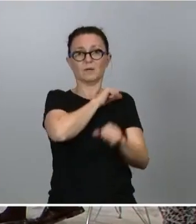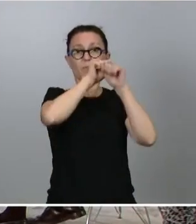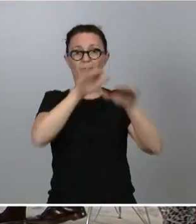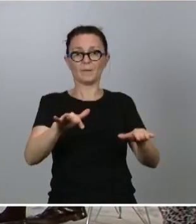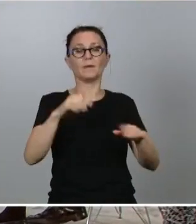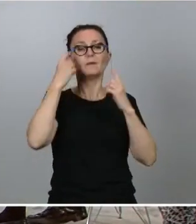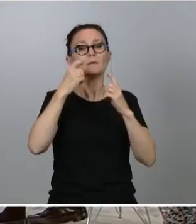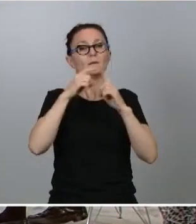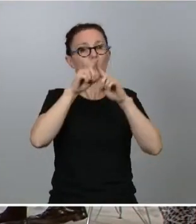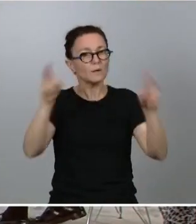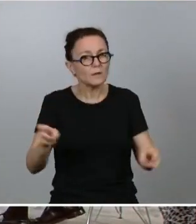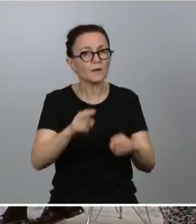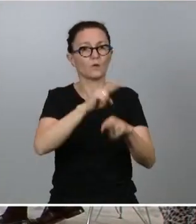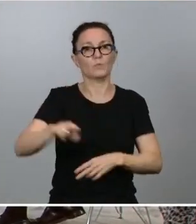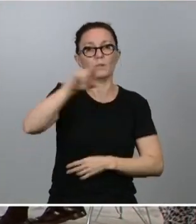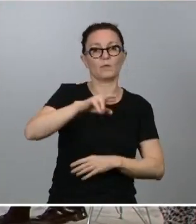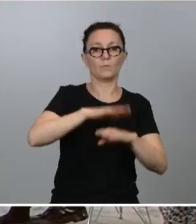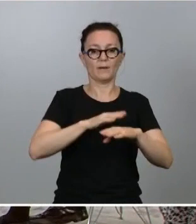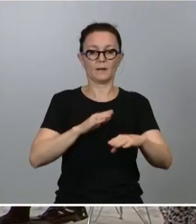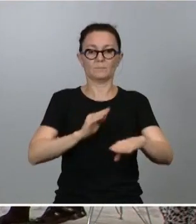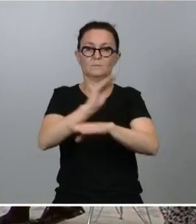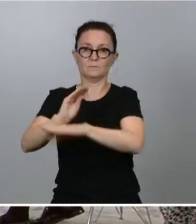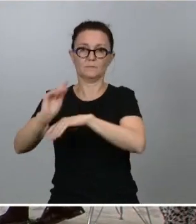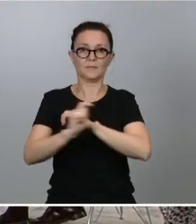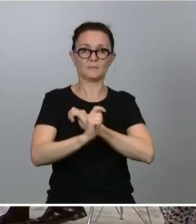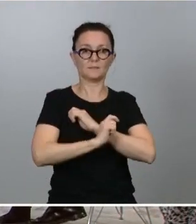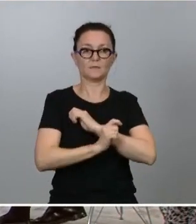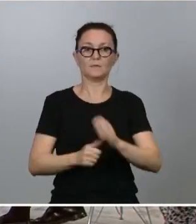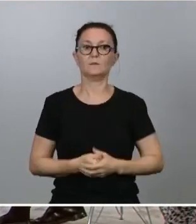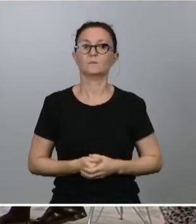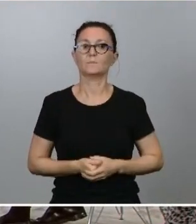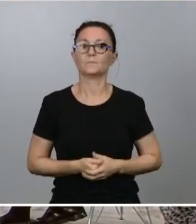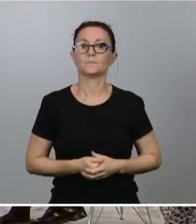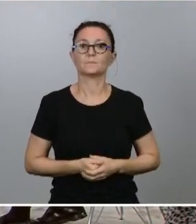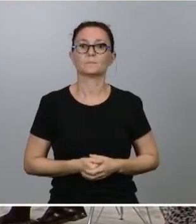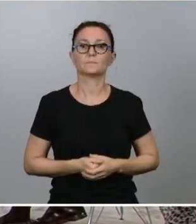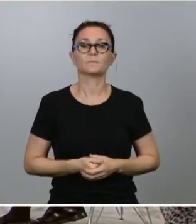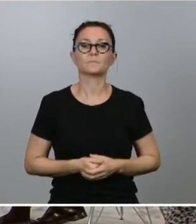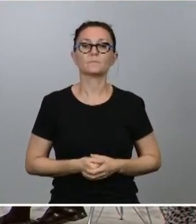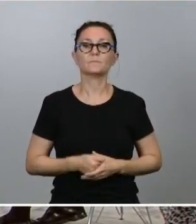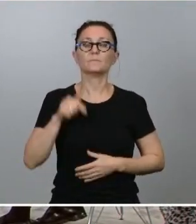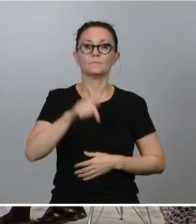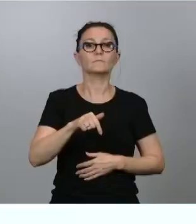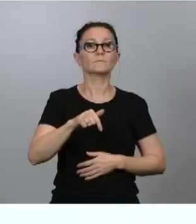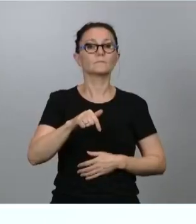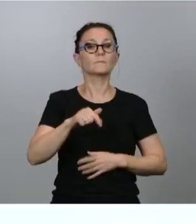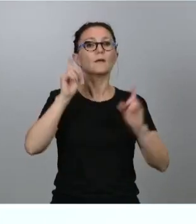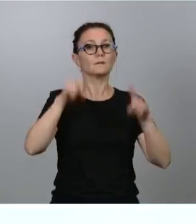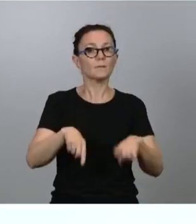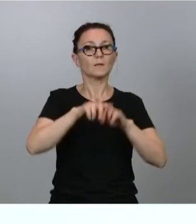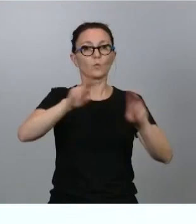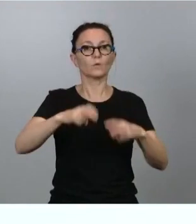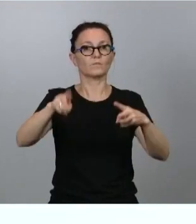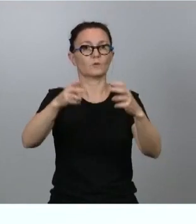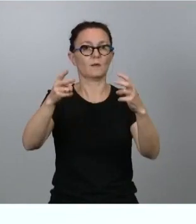decidido a esta estrategia. España Digital 2025 contempla la puesta en marcha de un conjunto de reformas estructurales,